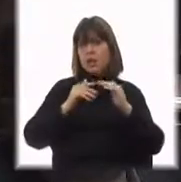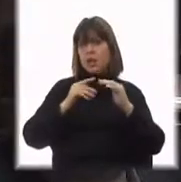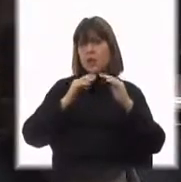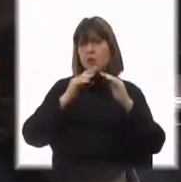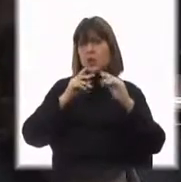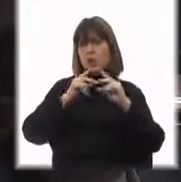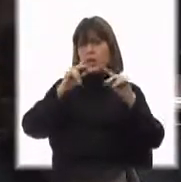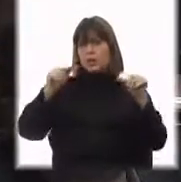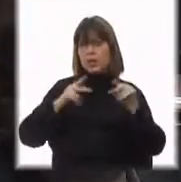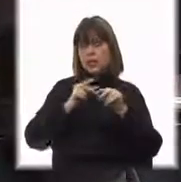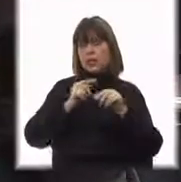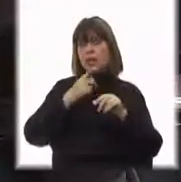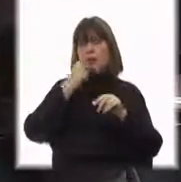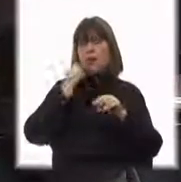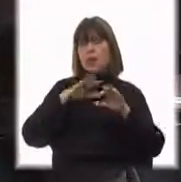que sus padres conquistaron.